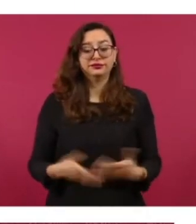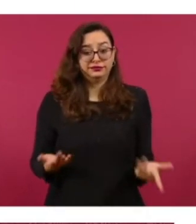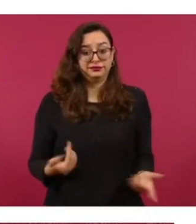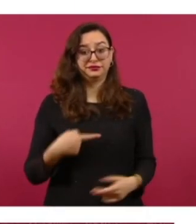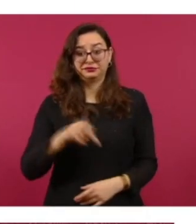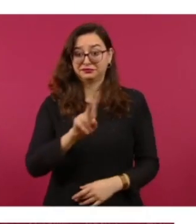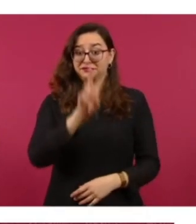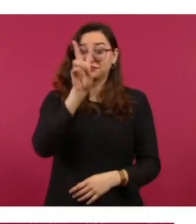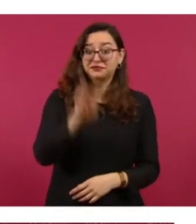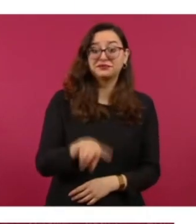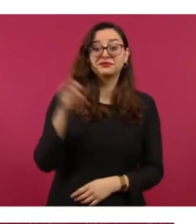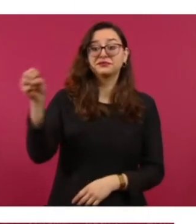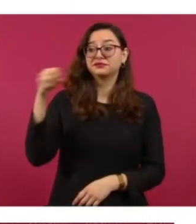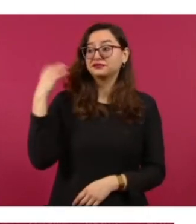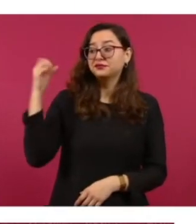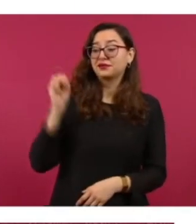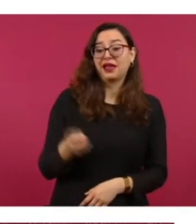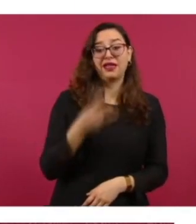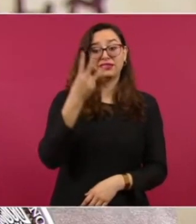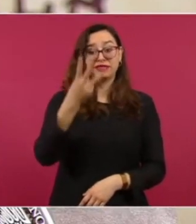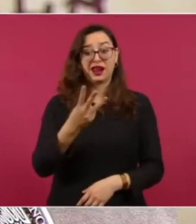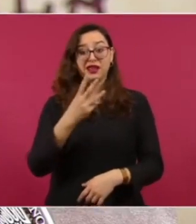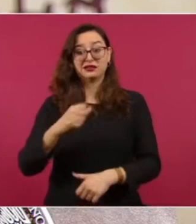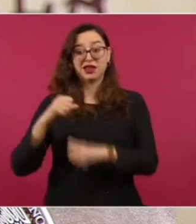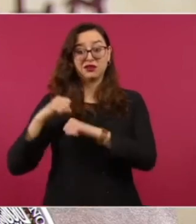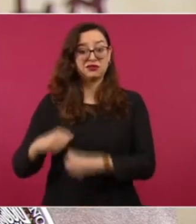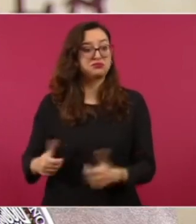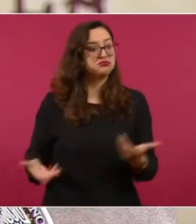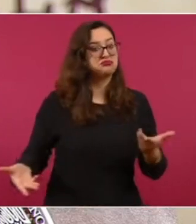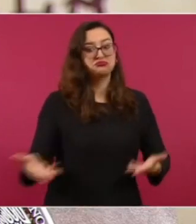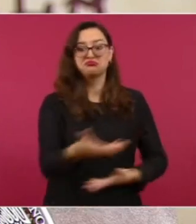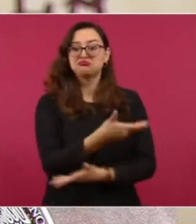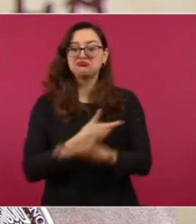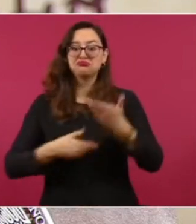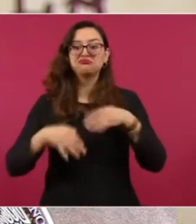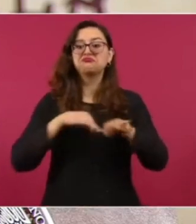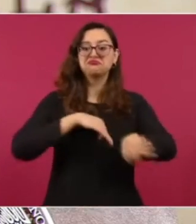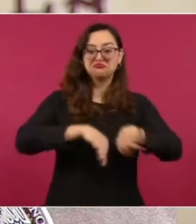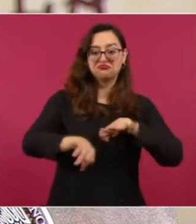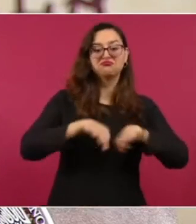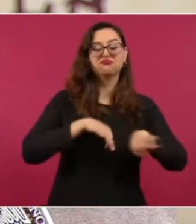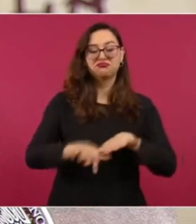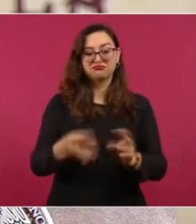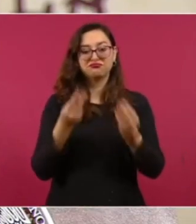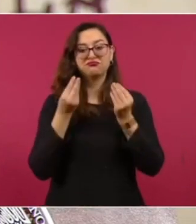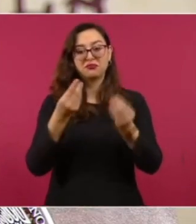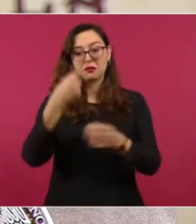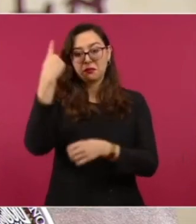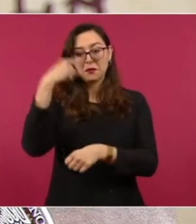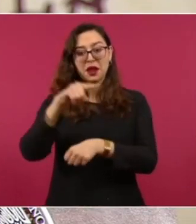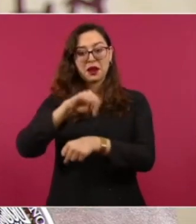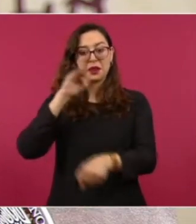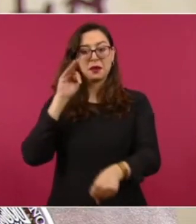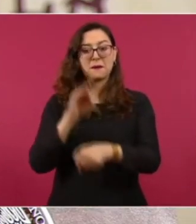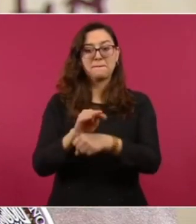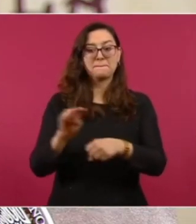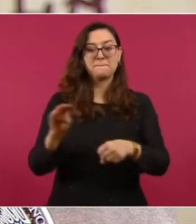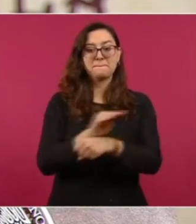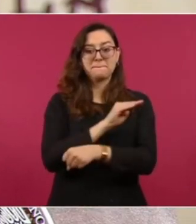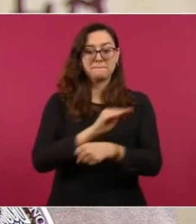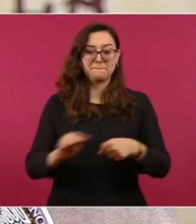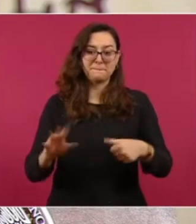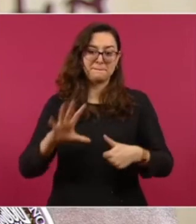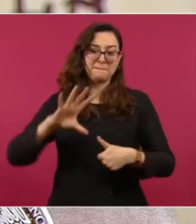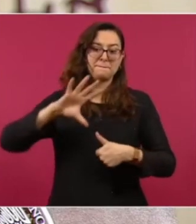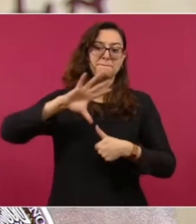respeto y disposición de trabajar de manera coordinada para el beneficio de las tres